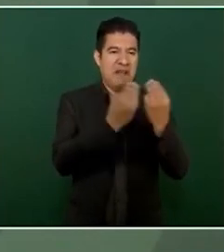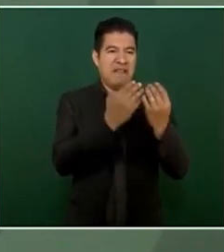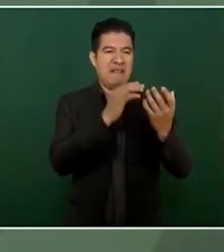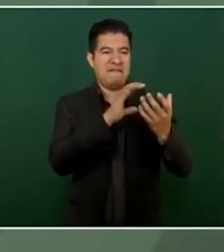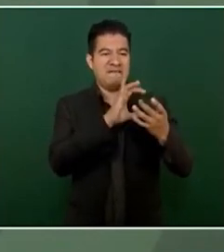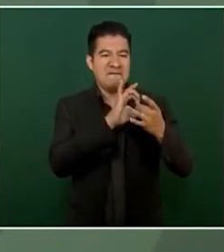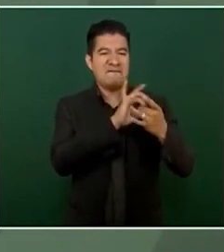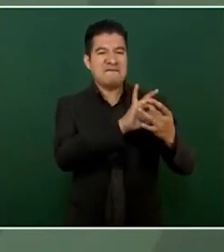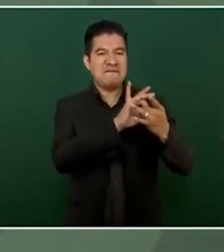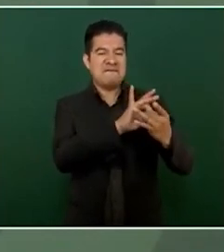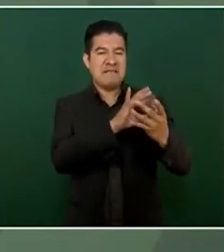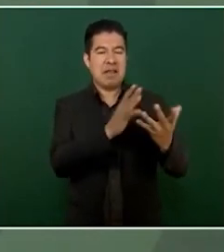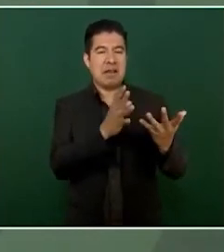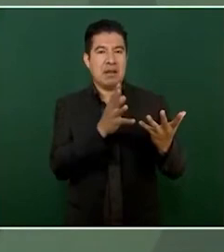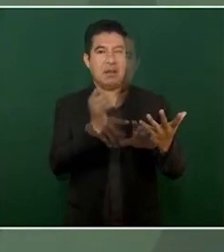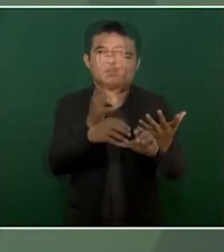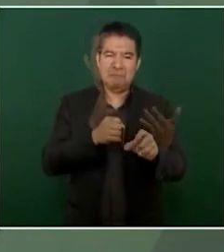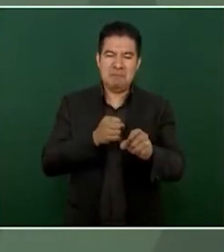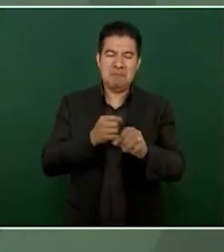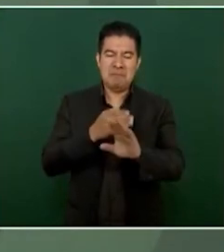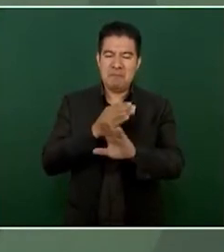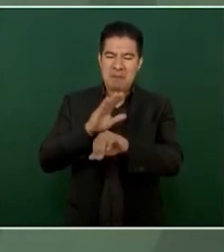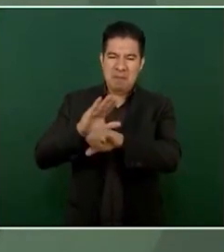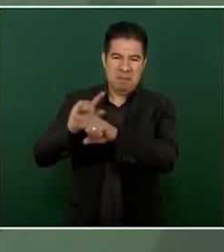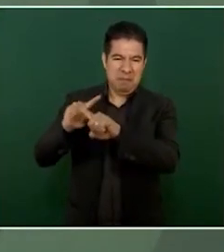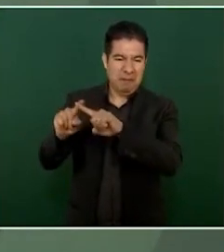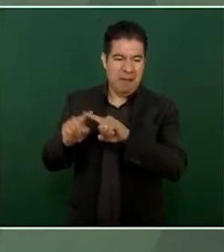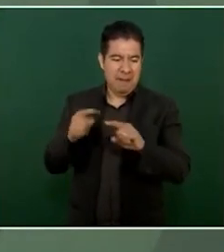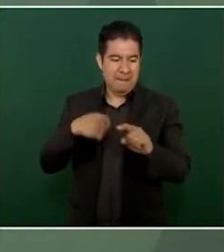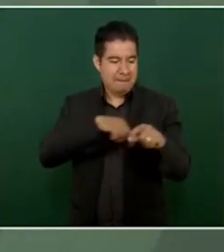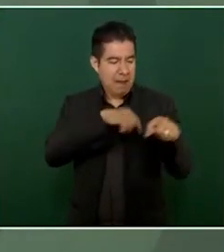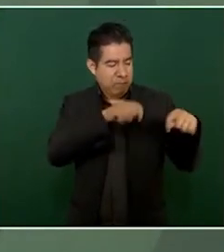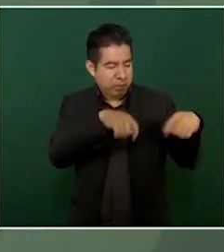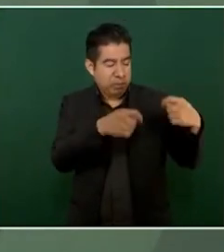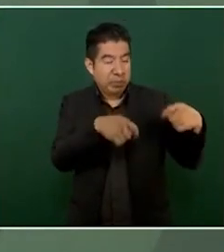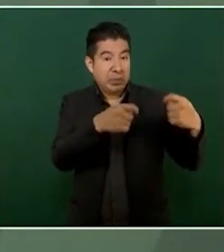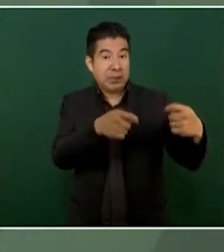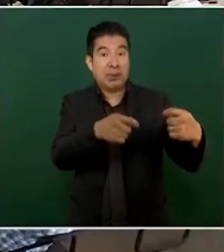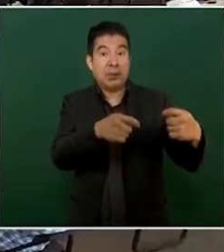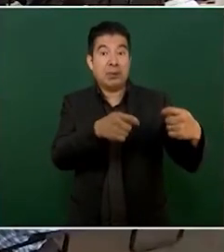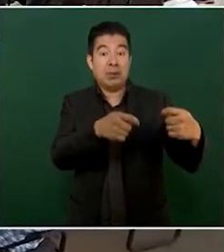por esa violencia heredada que heredamos del periodo neoliberal,